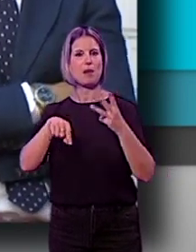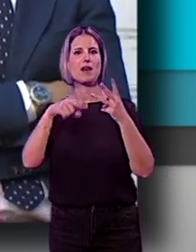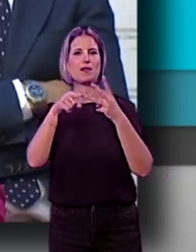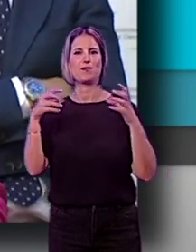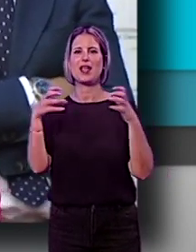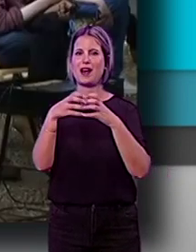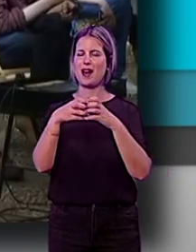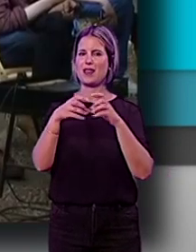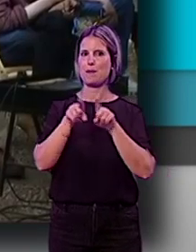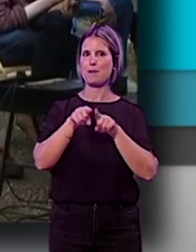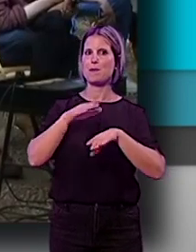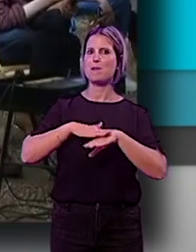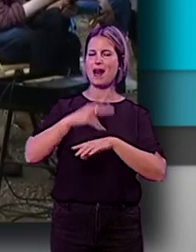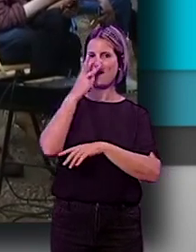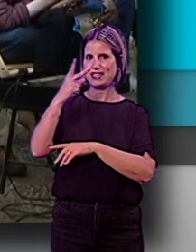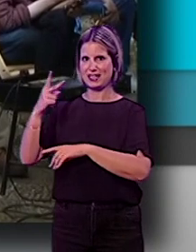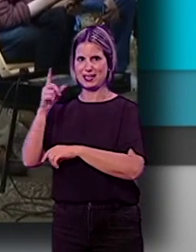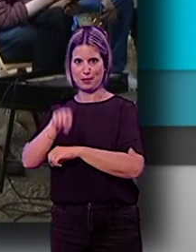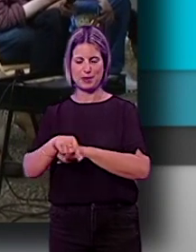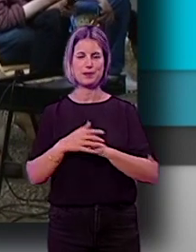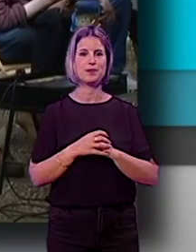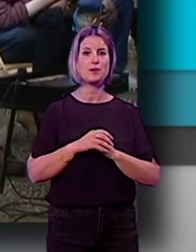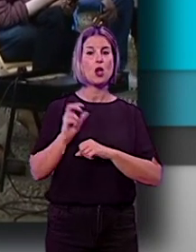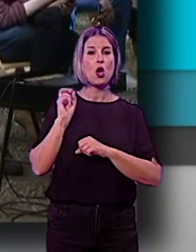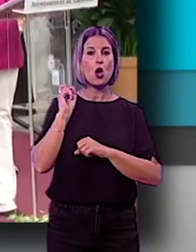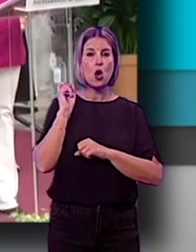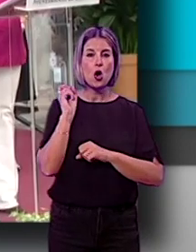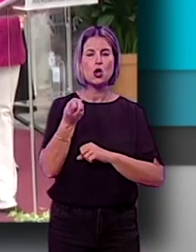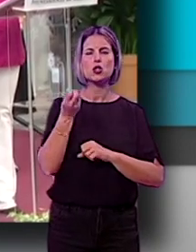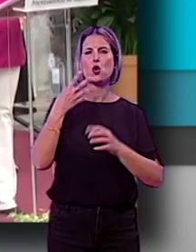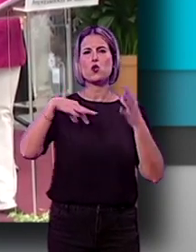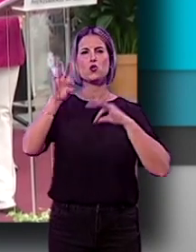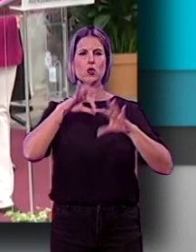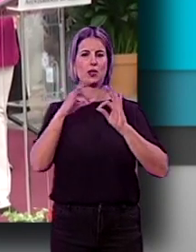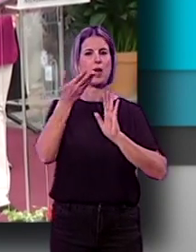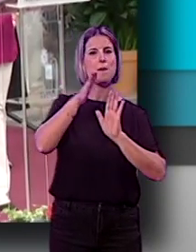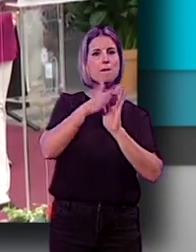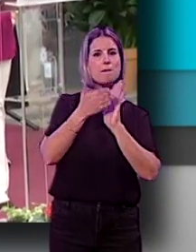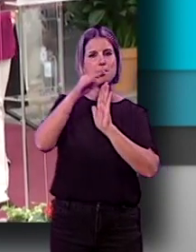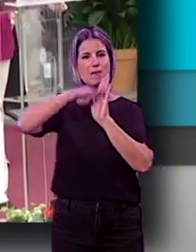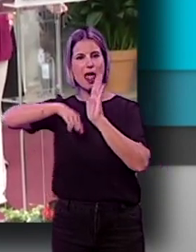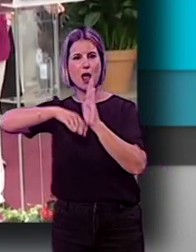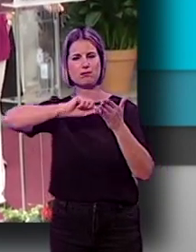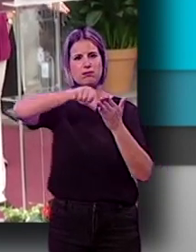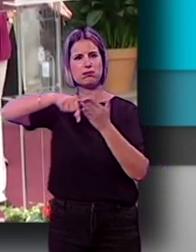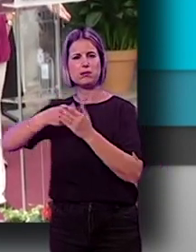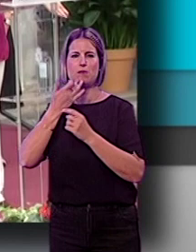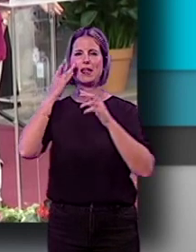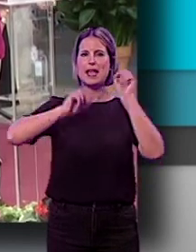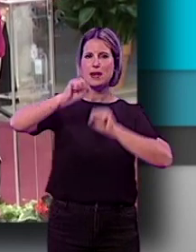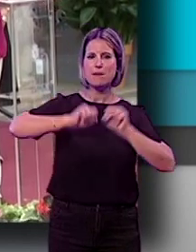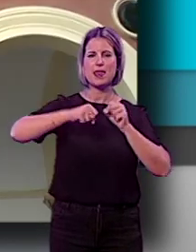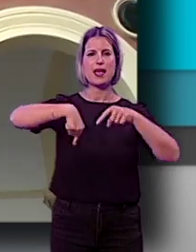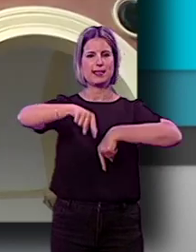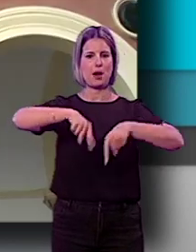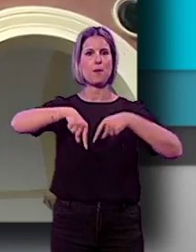una granada para visitar. Otros escollos resueltos han sido los pliegos de licitación para distintos contratos, como el de la limpieza o